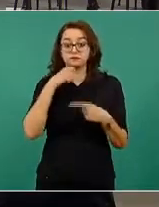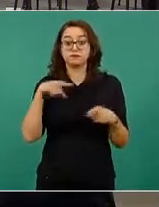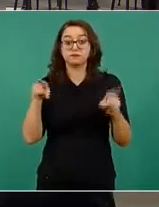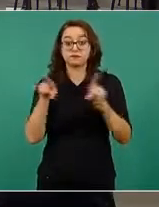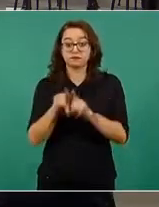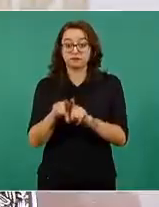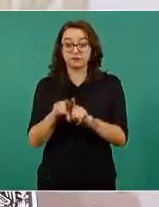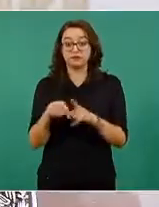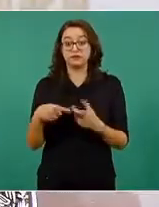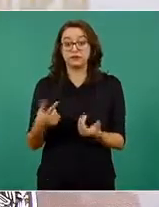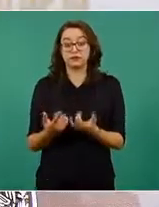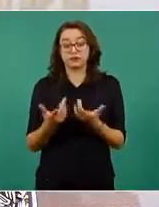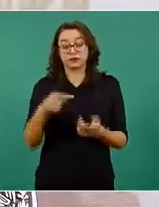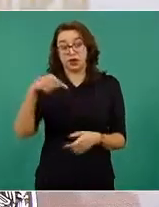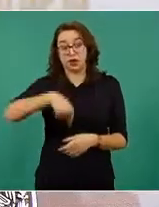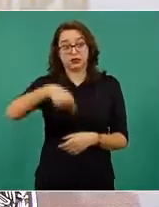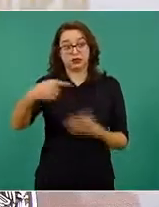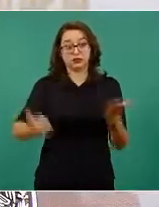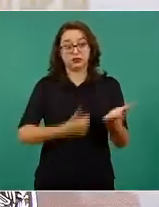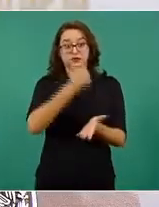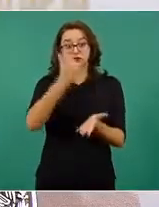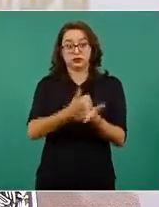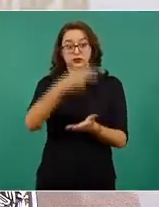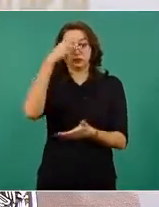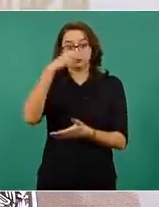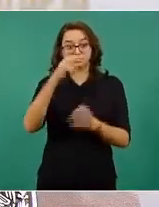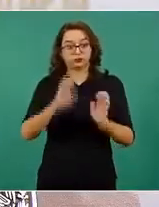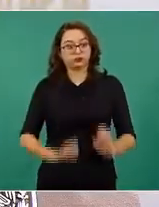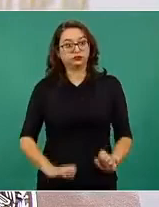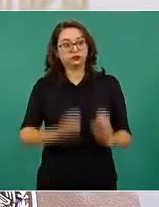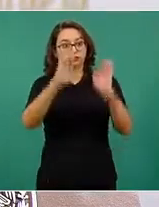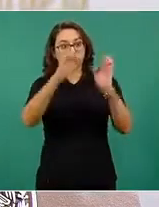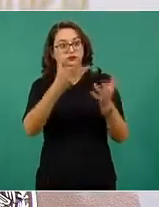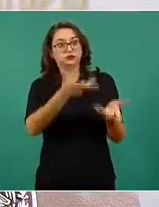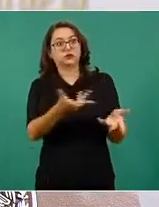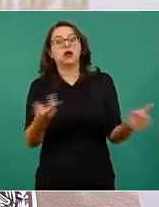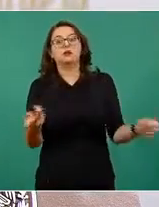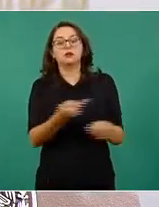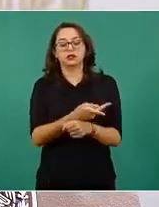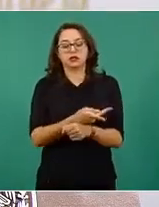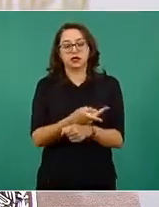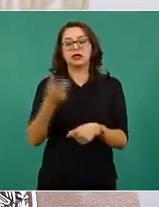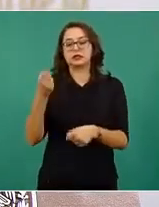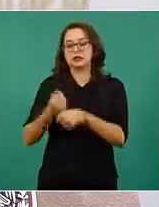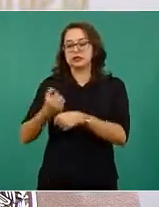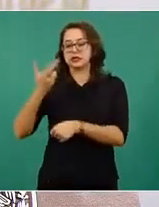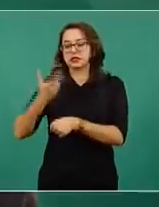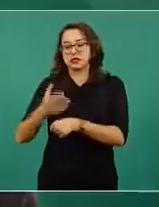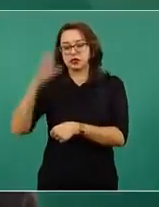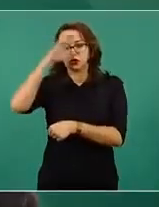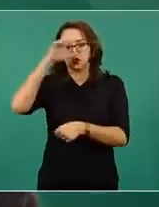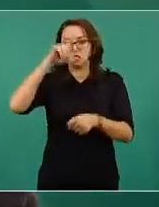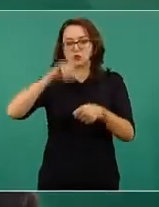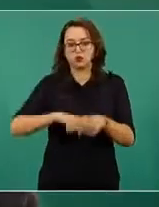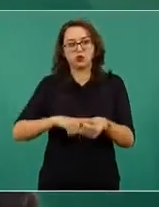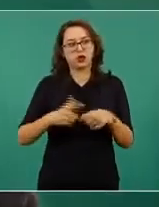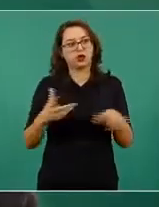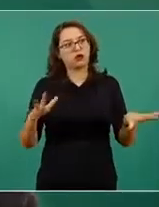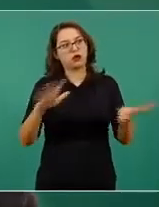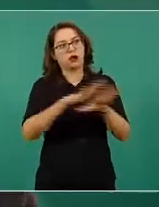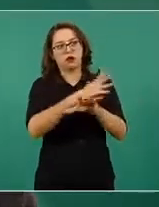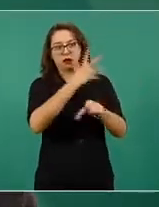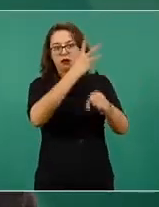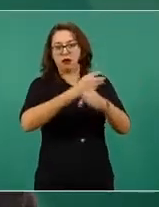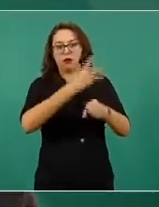trabaja en un convenio de colaboración con la Secretaría de Cultura para crear el Museo de la Salud, el cual en